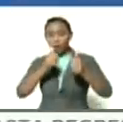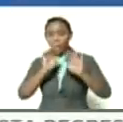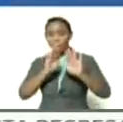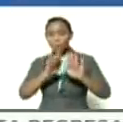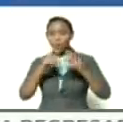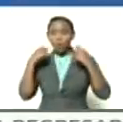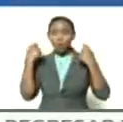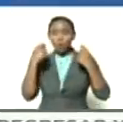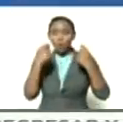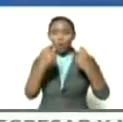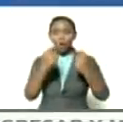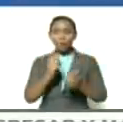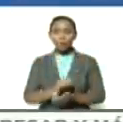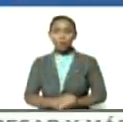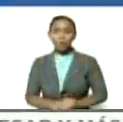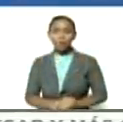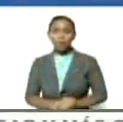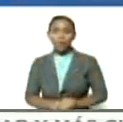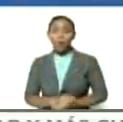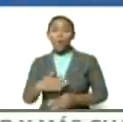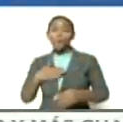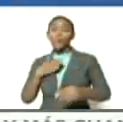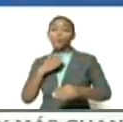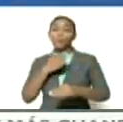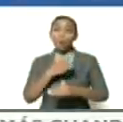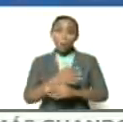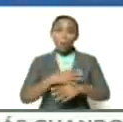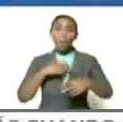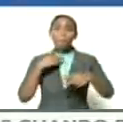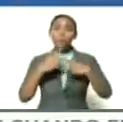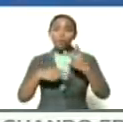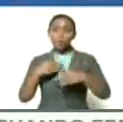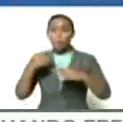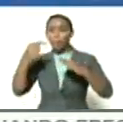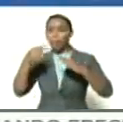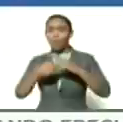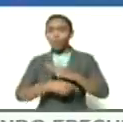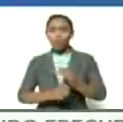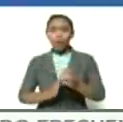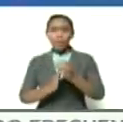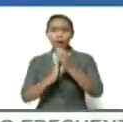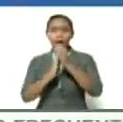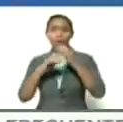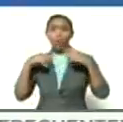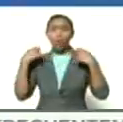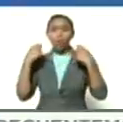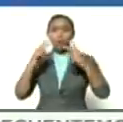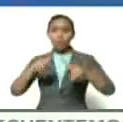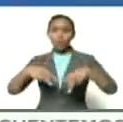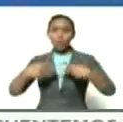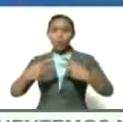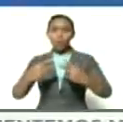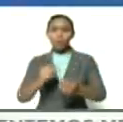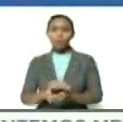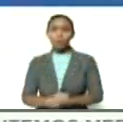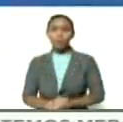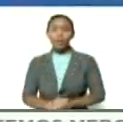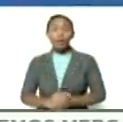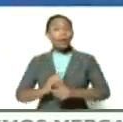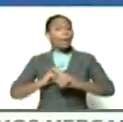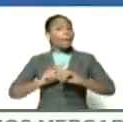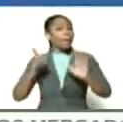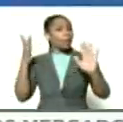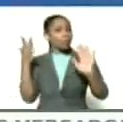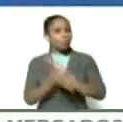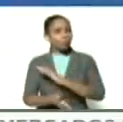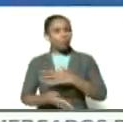popular vamos hacia un proceso profundo de liderazgo renovado pero sobre